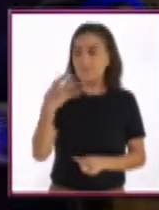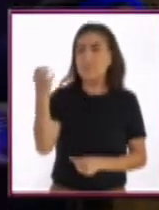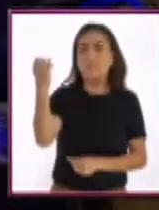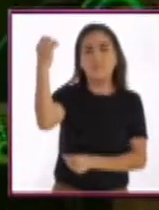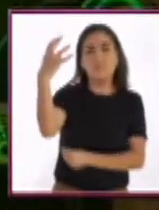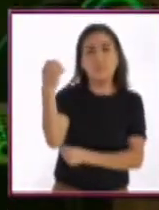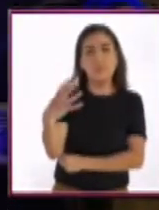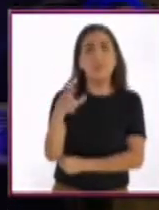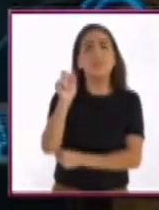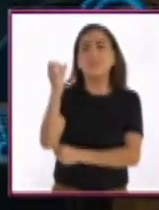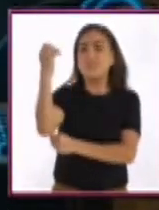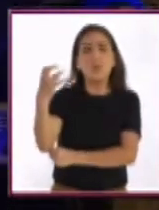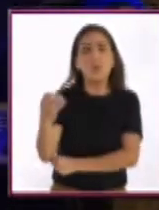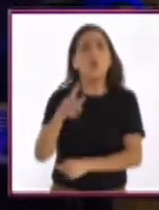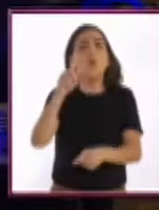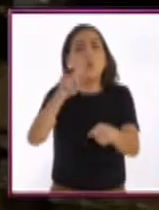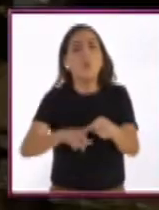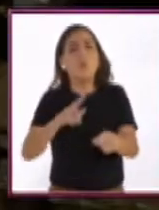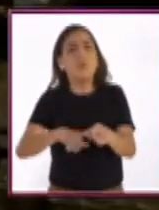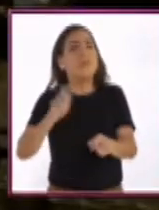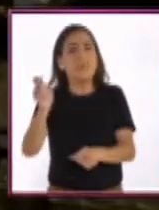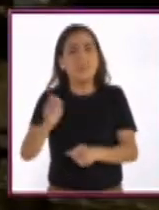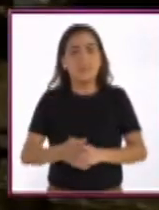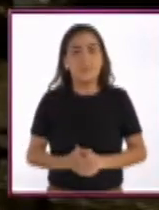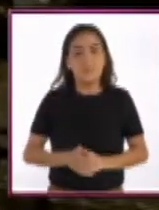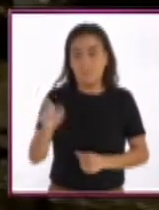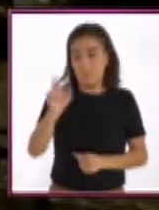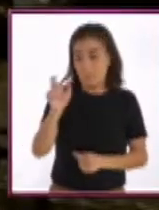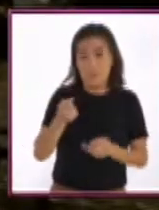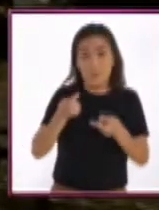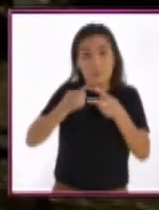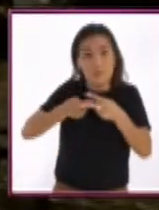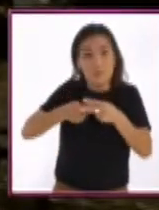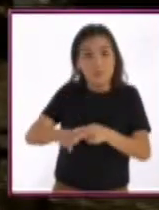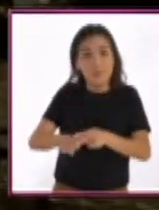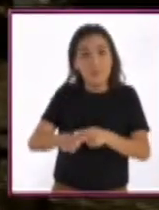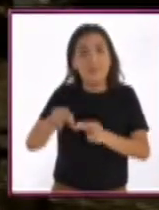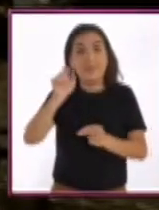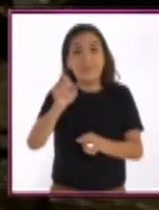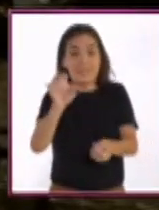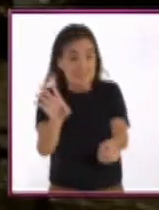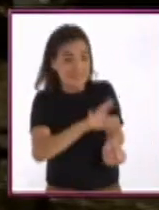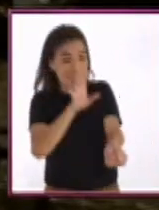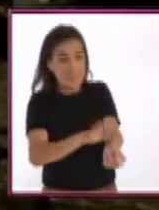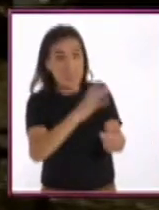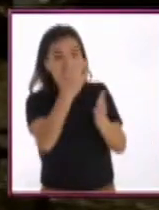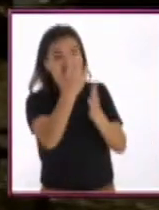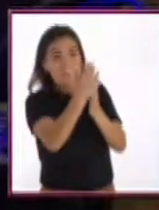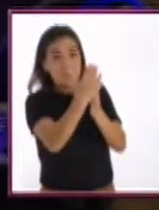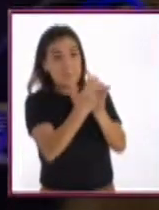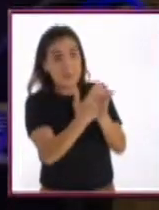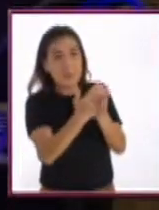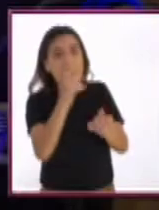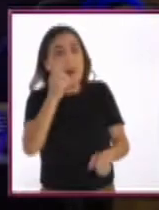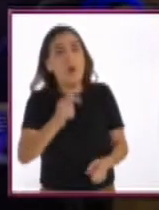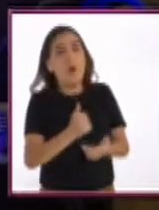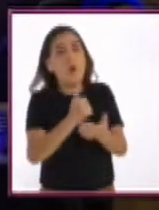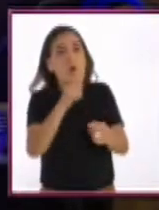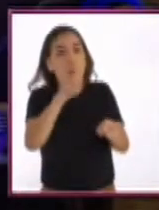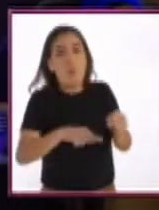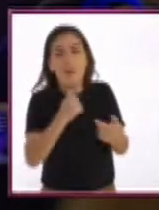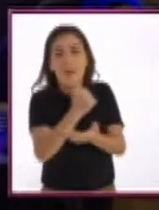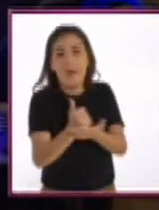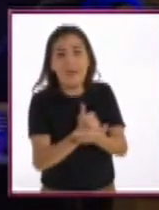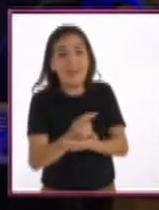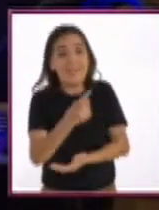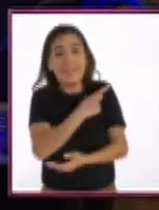Tenemos un semáforo que lo que indica con sus colores es cuando inicia, por ejemplo, que la energía está muy bajita, inicia en